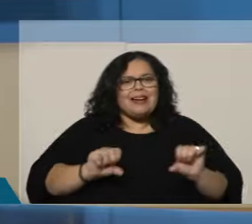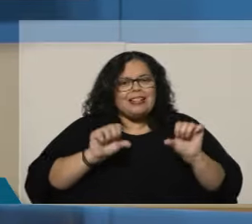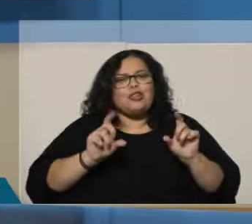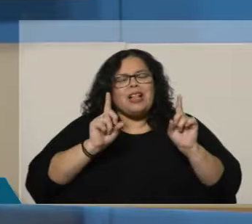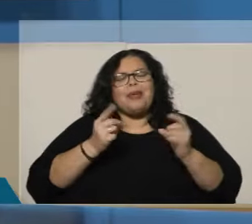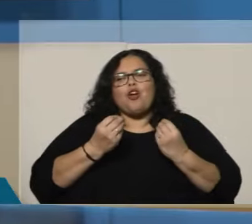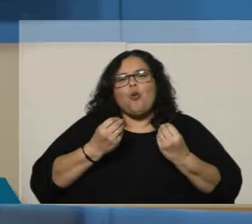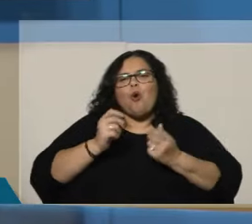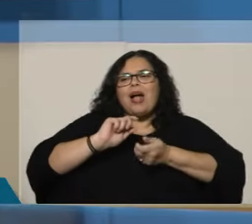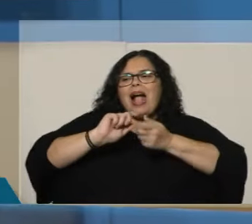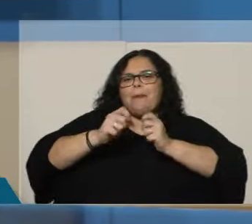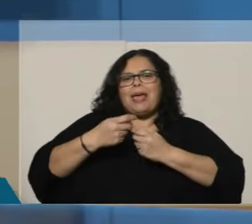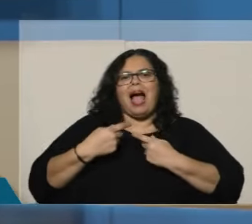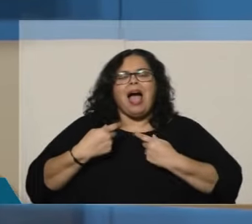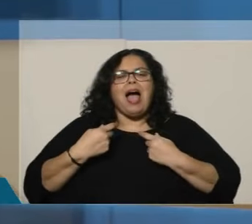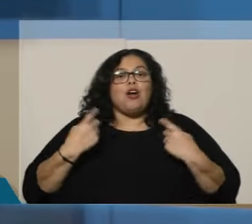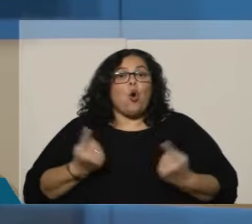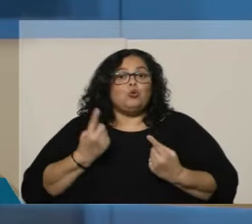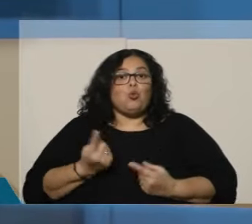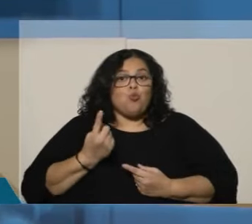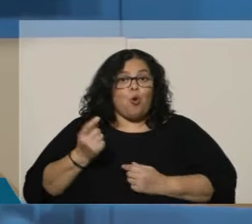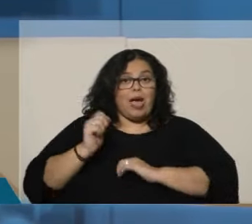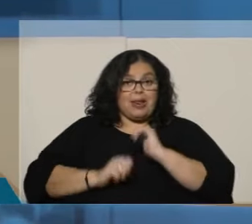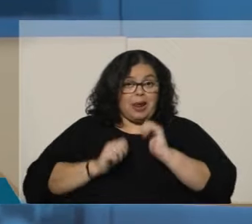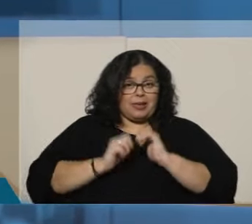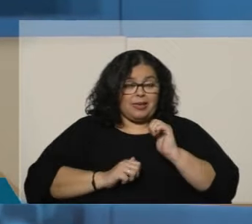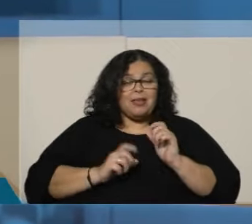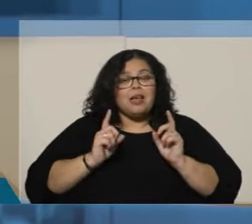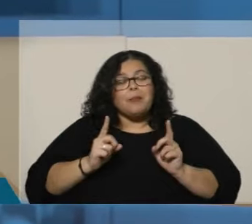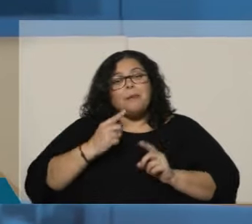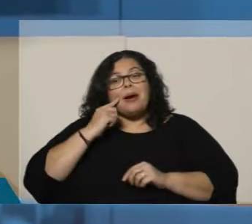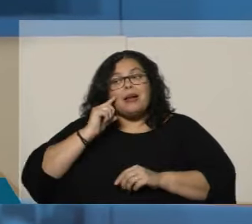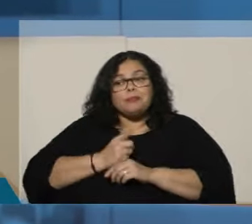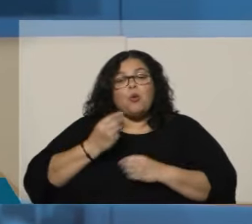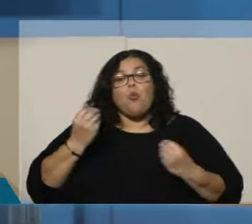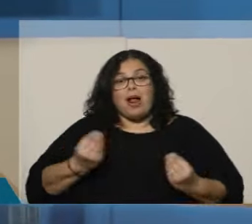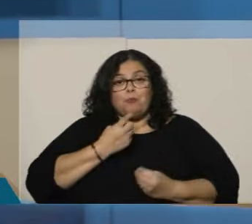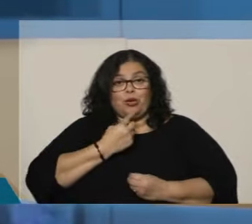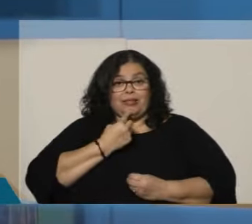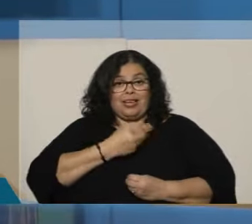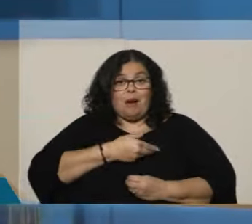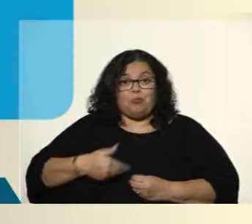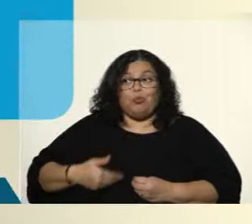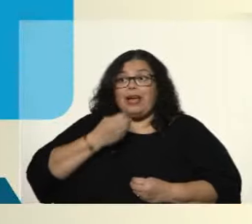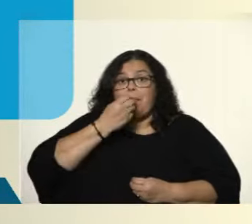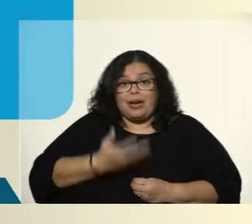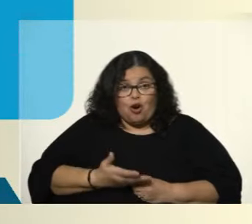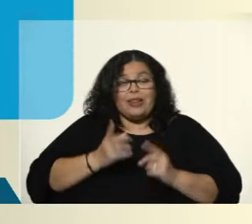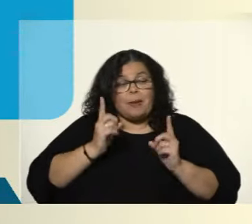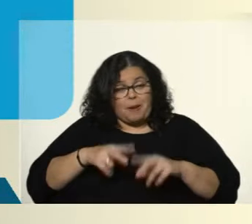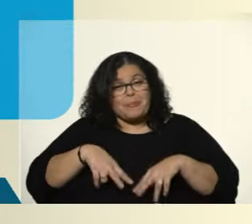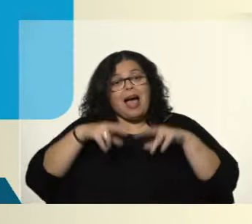en nuestro país. Esto sirve para definir políticas públicas, pero también para el análisis, como vamos a hacer ahora. Veamos la primera placa.